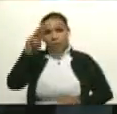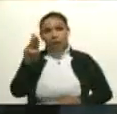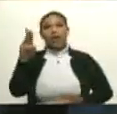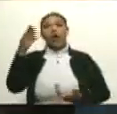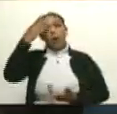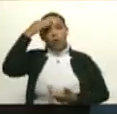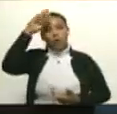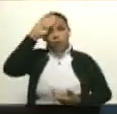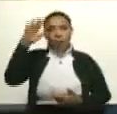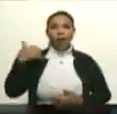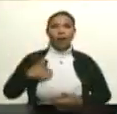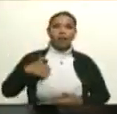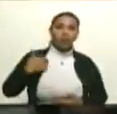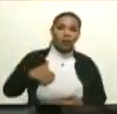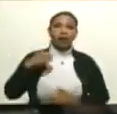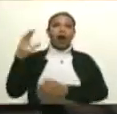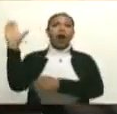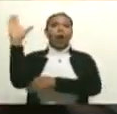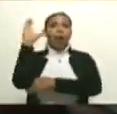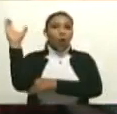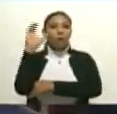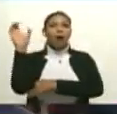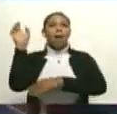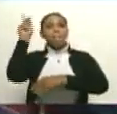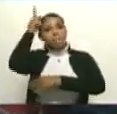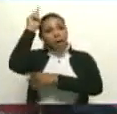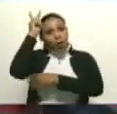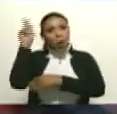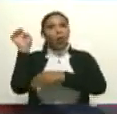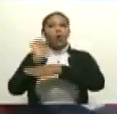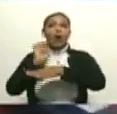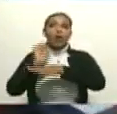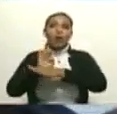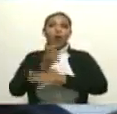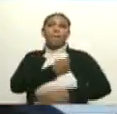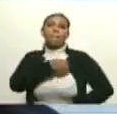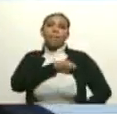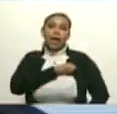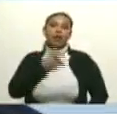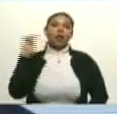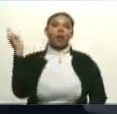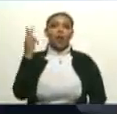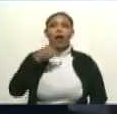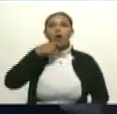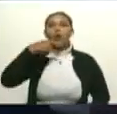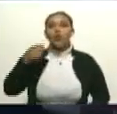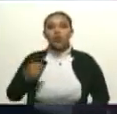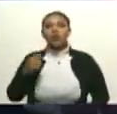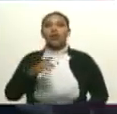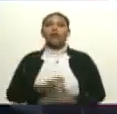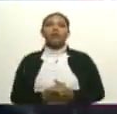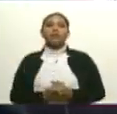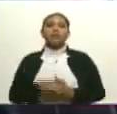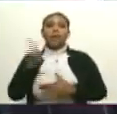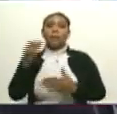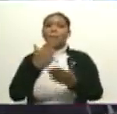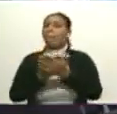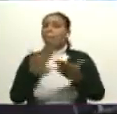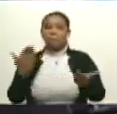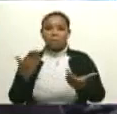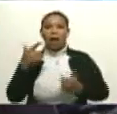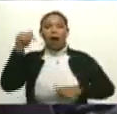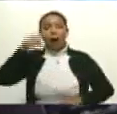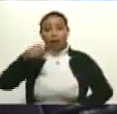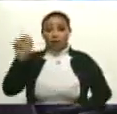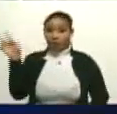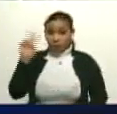Portugal, Colombia, Perú, Ecuador, España, Chile, Uruguay, Rusia, y que permitió también, presidente, que